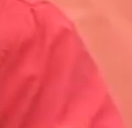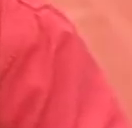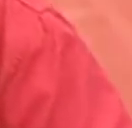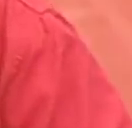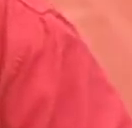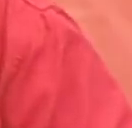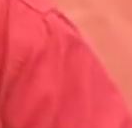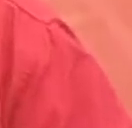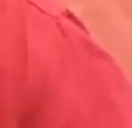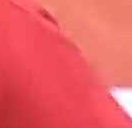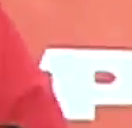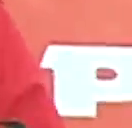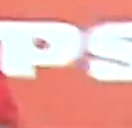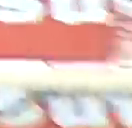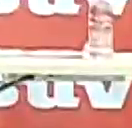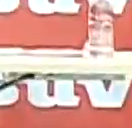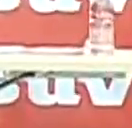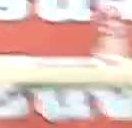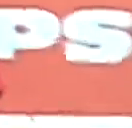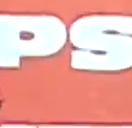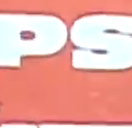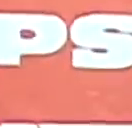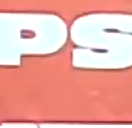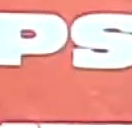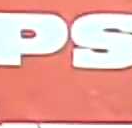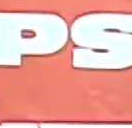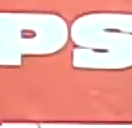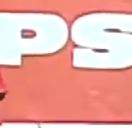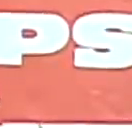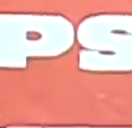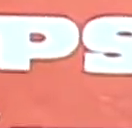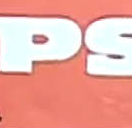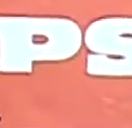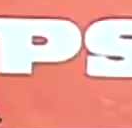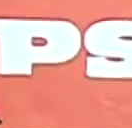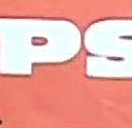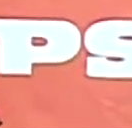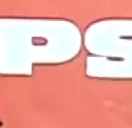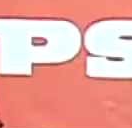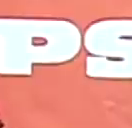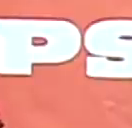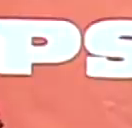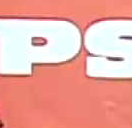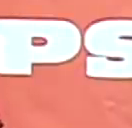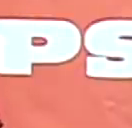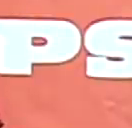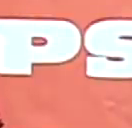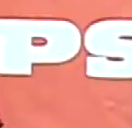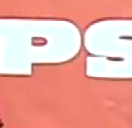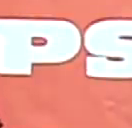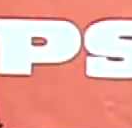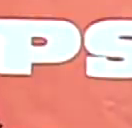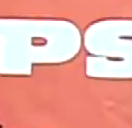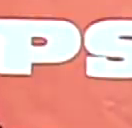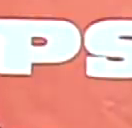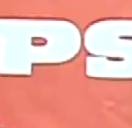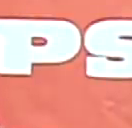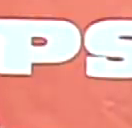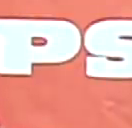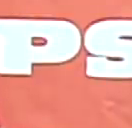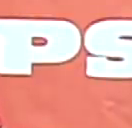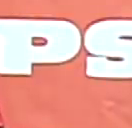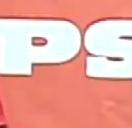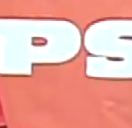Buenas, buenas tardes a toda Venezuela, que está nuestro partido, el Partido